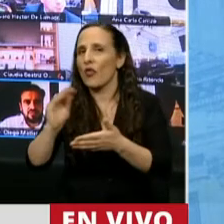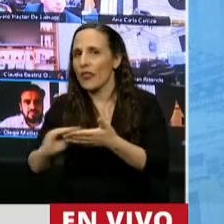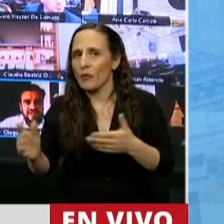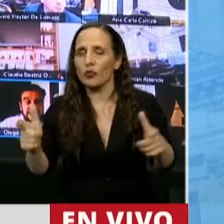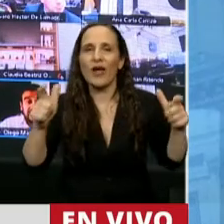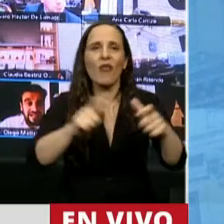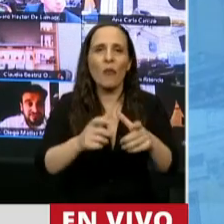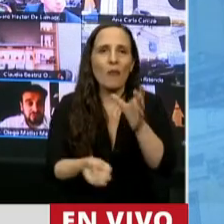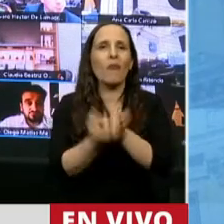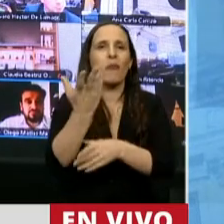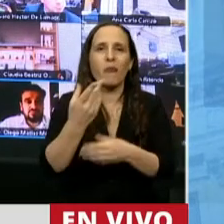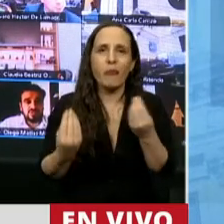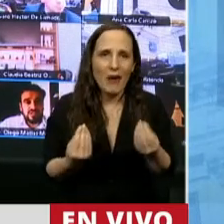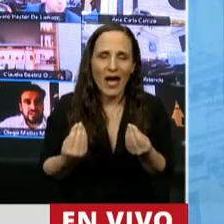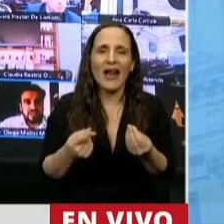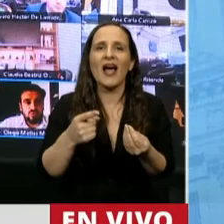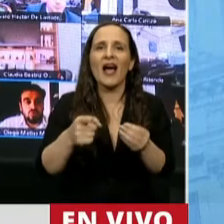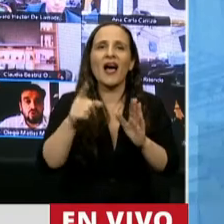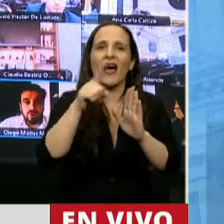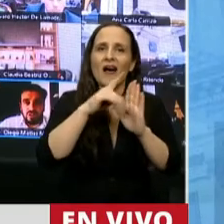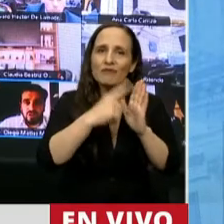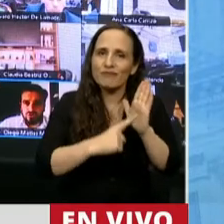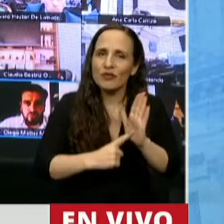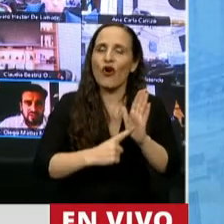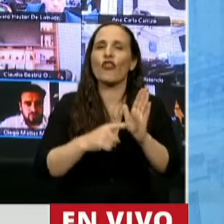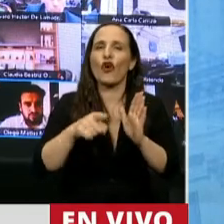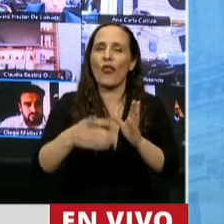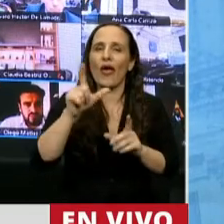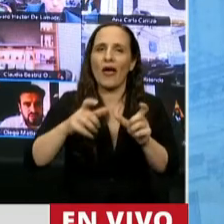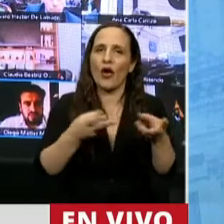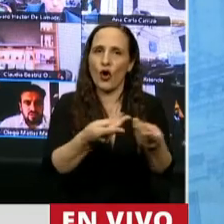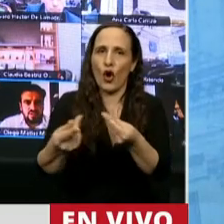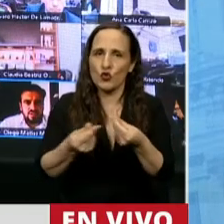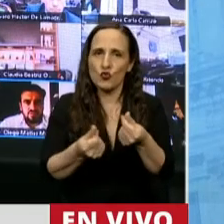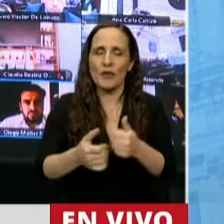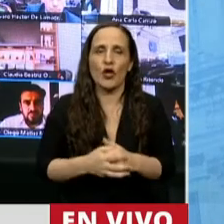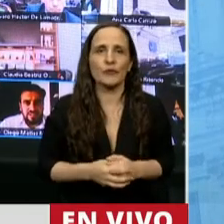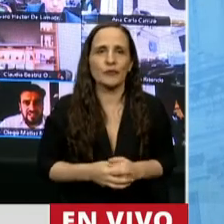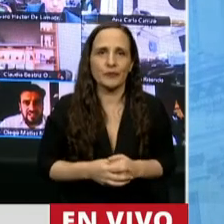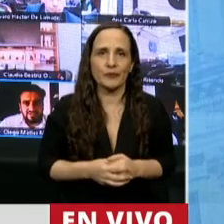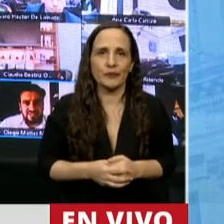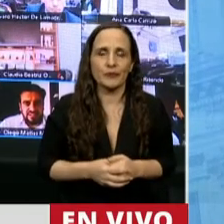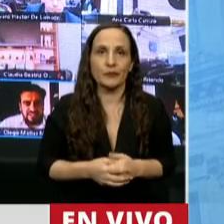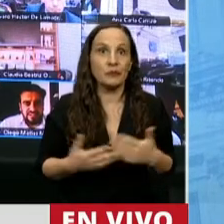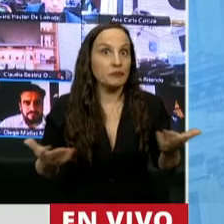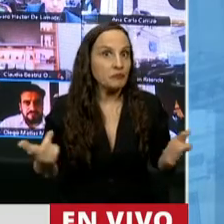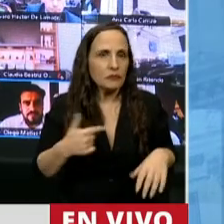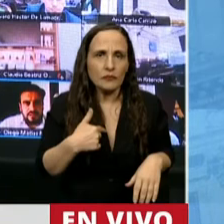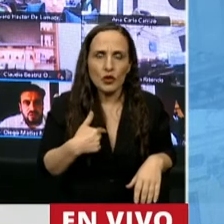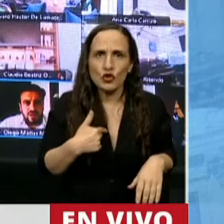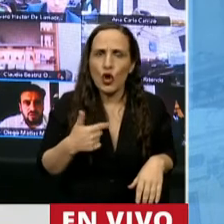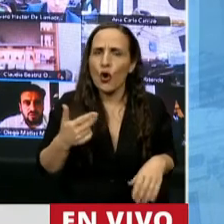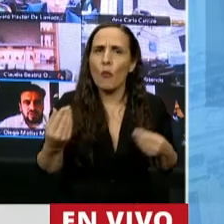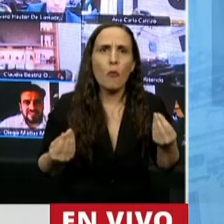la creación de un Código del Consumidor. Mire, Presidente, lo hago